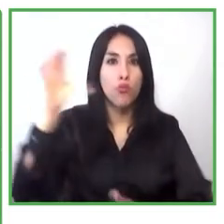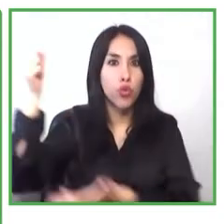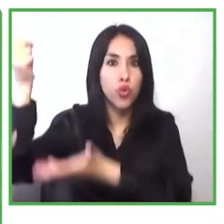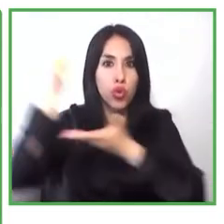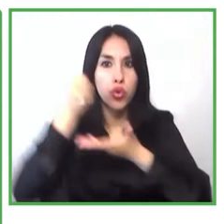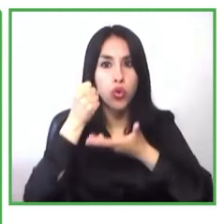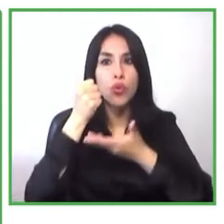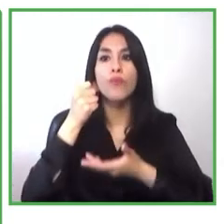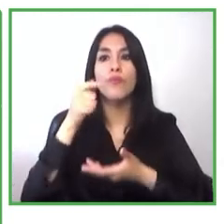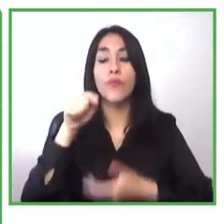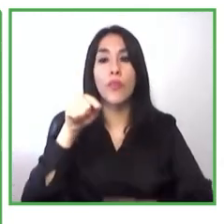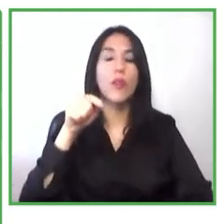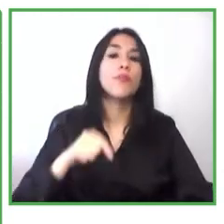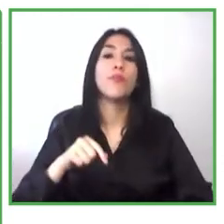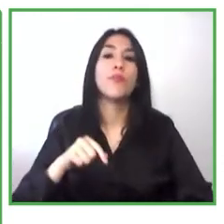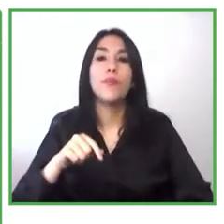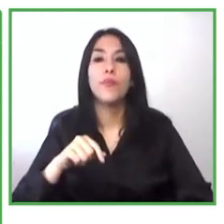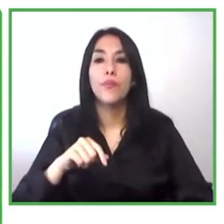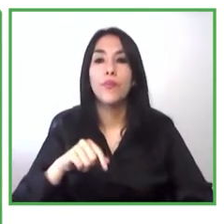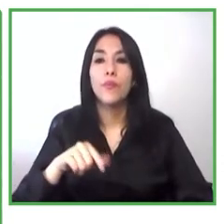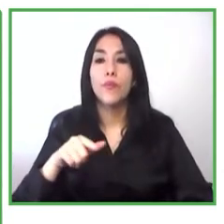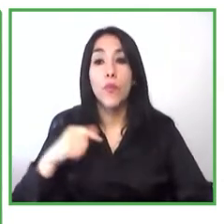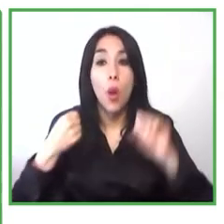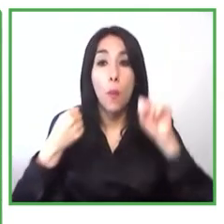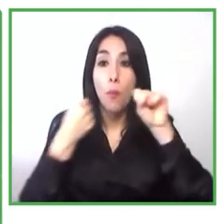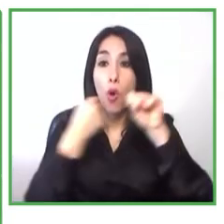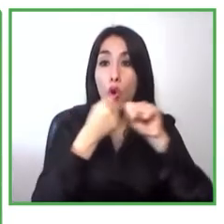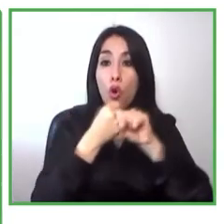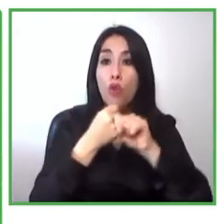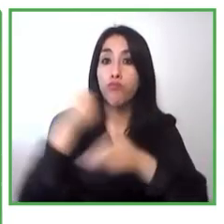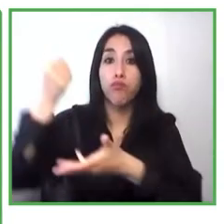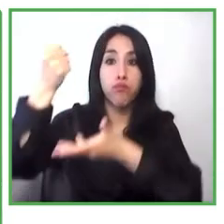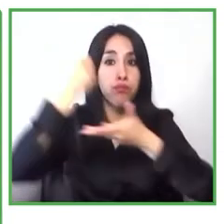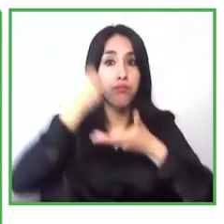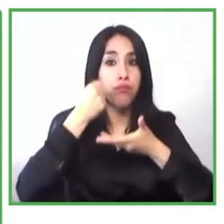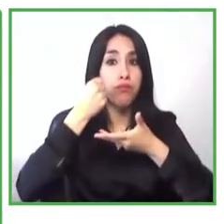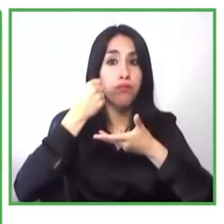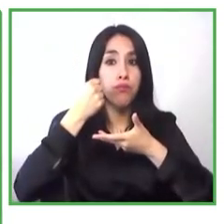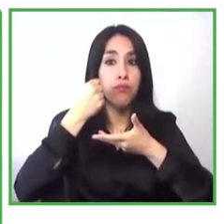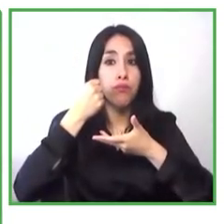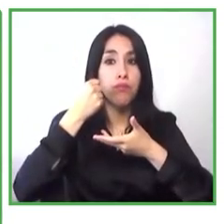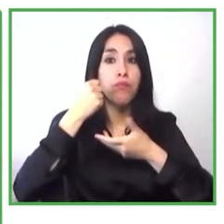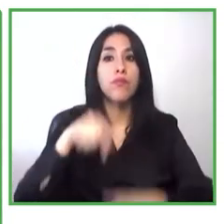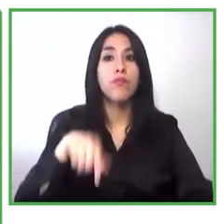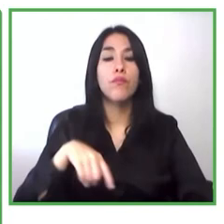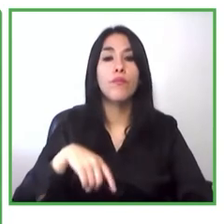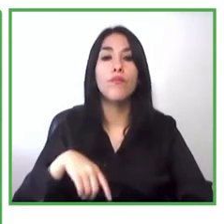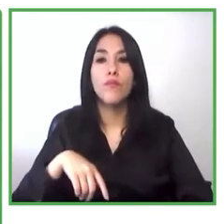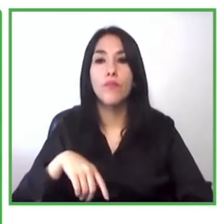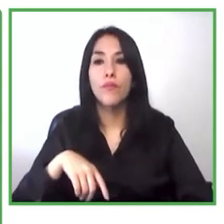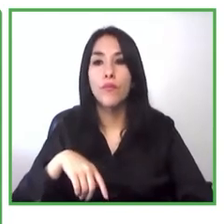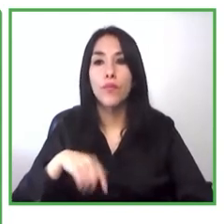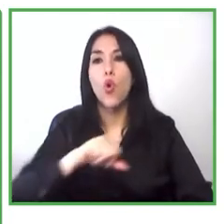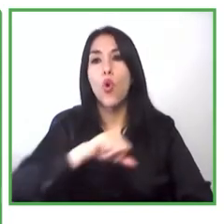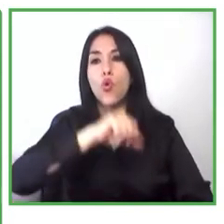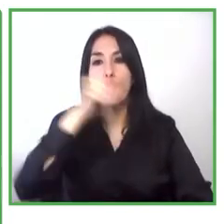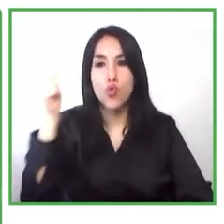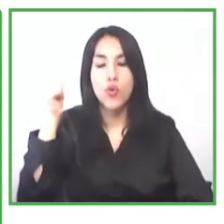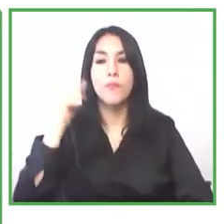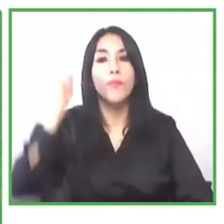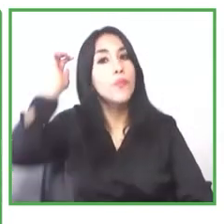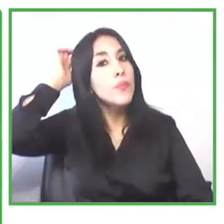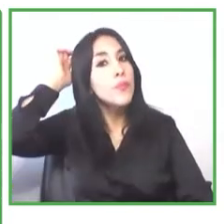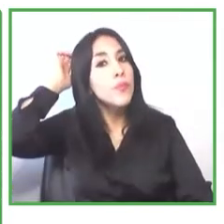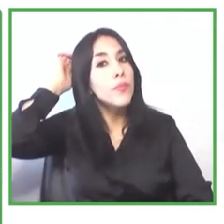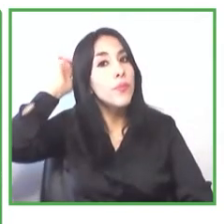emprendimiento o esos emprendimientos nacientes. Y por el otro, el poder entender elementos mucho más potentes en términos, por ejemplo,